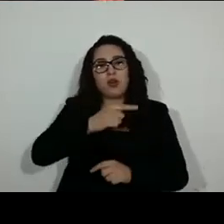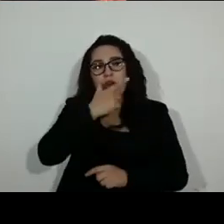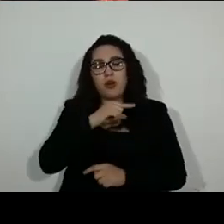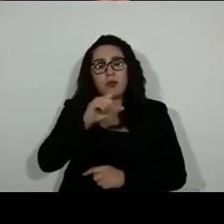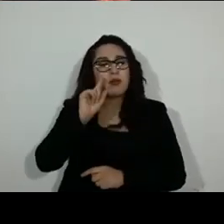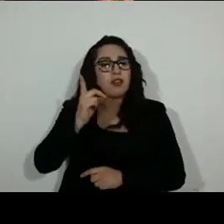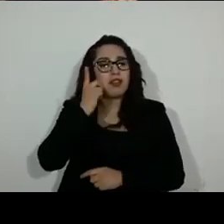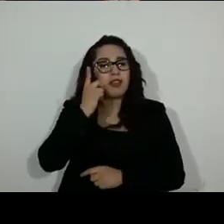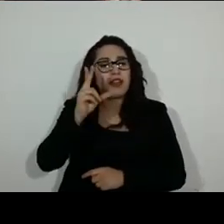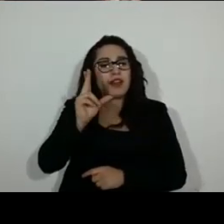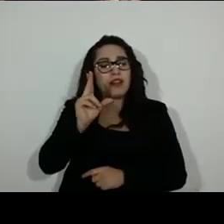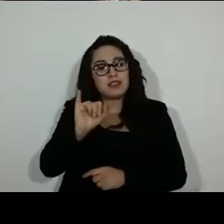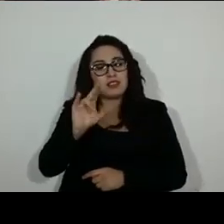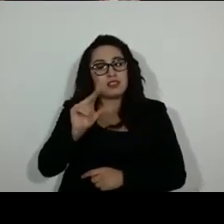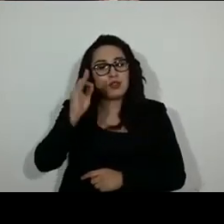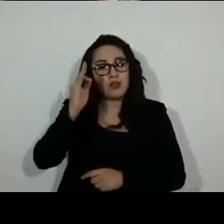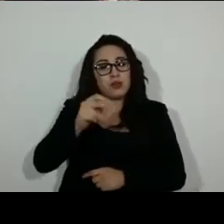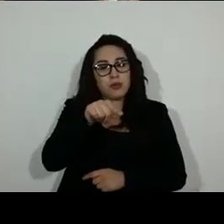aprobación de este dictamen.